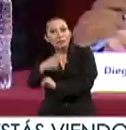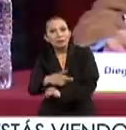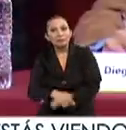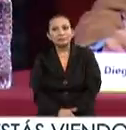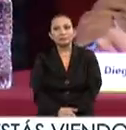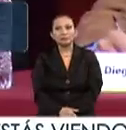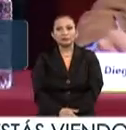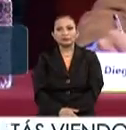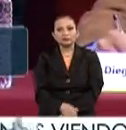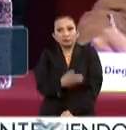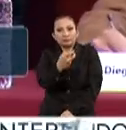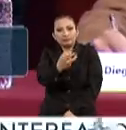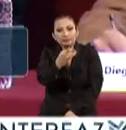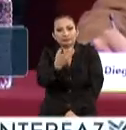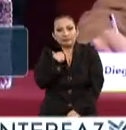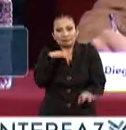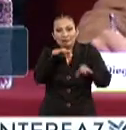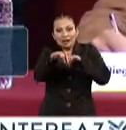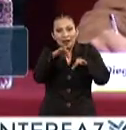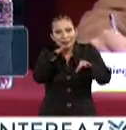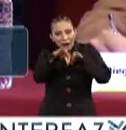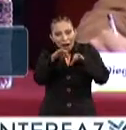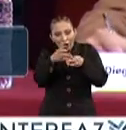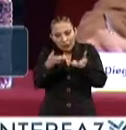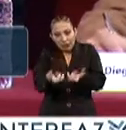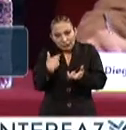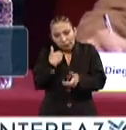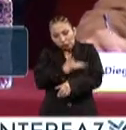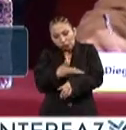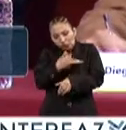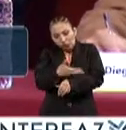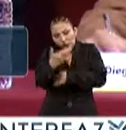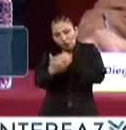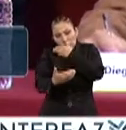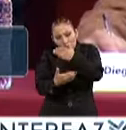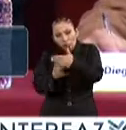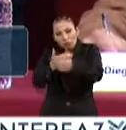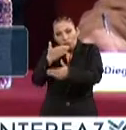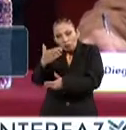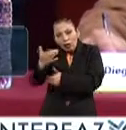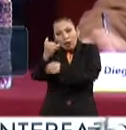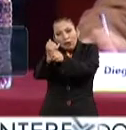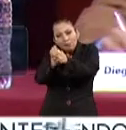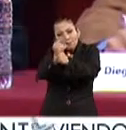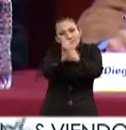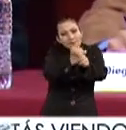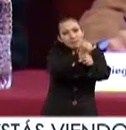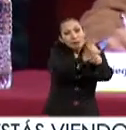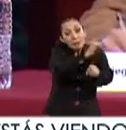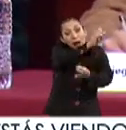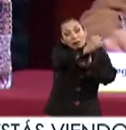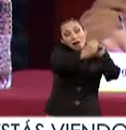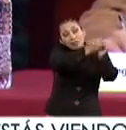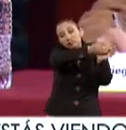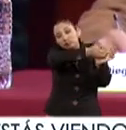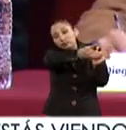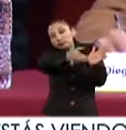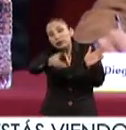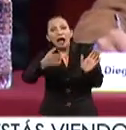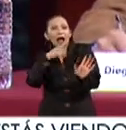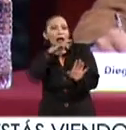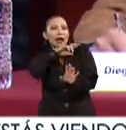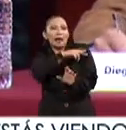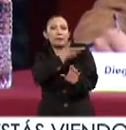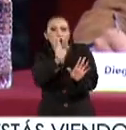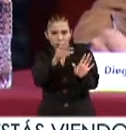por eso el trabajo de este proceso de investigación de 20 años se dice poco